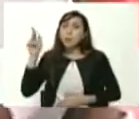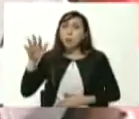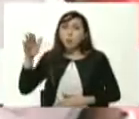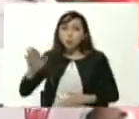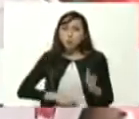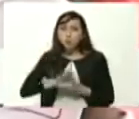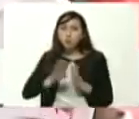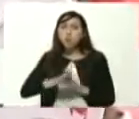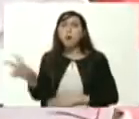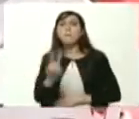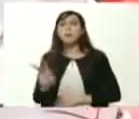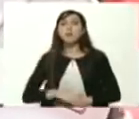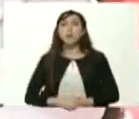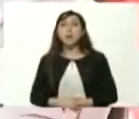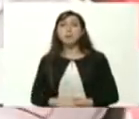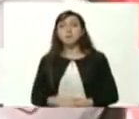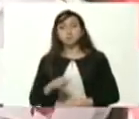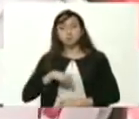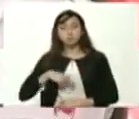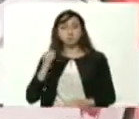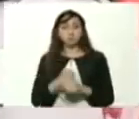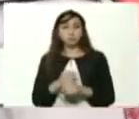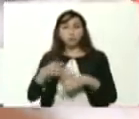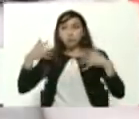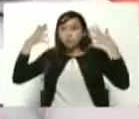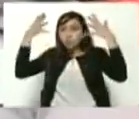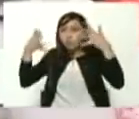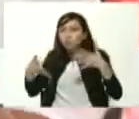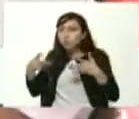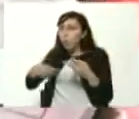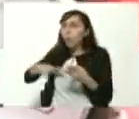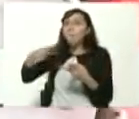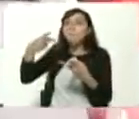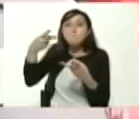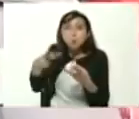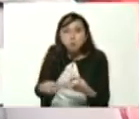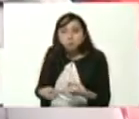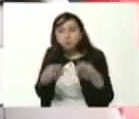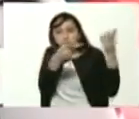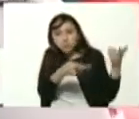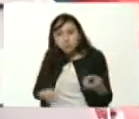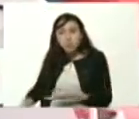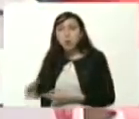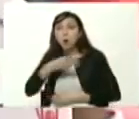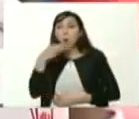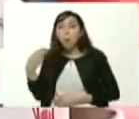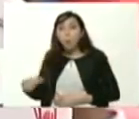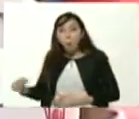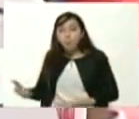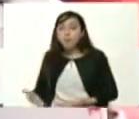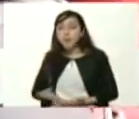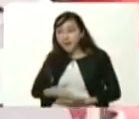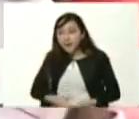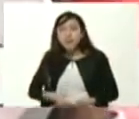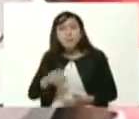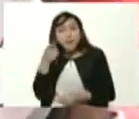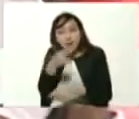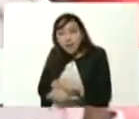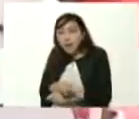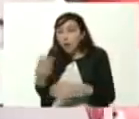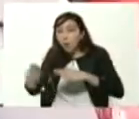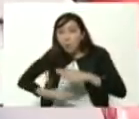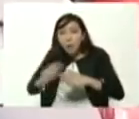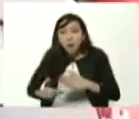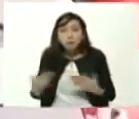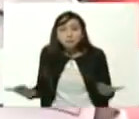nuestra patria también estamos trabajando el plan de orientación vocacional donde invitaremos a todos estos jóvenes bachilleres que se están graduando a que